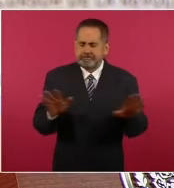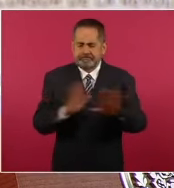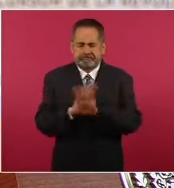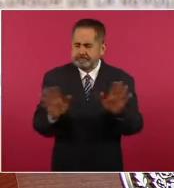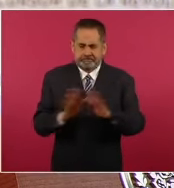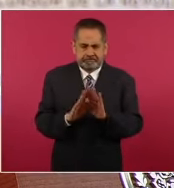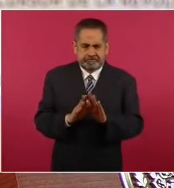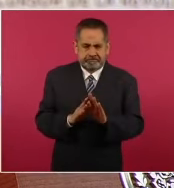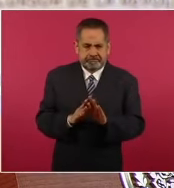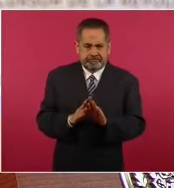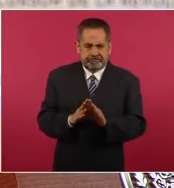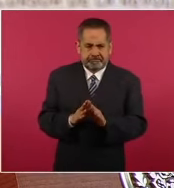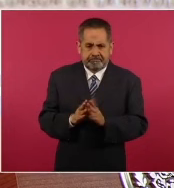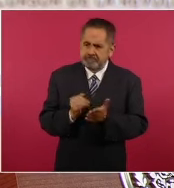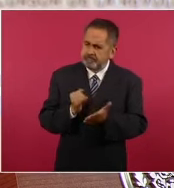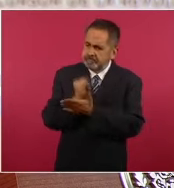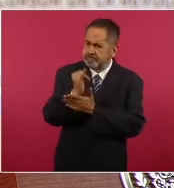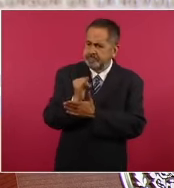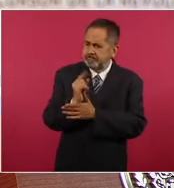transformación.